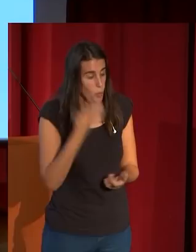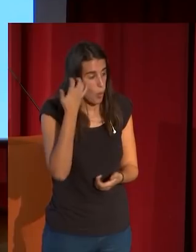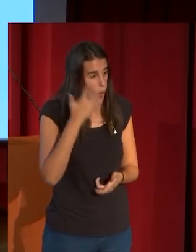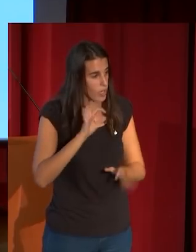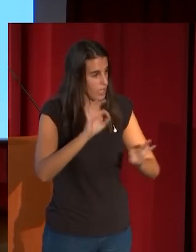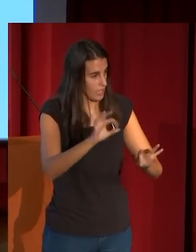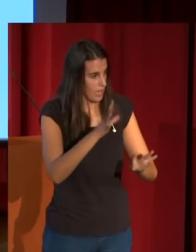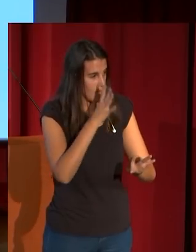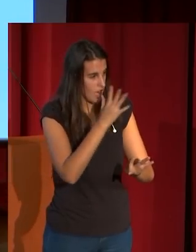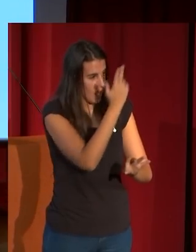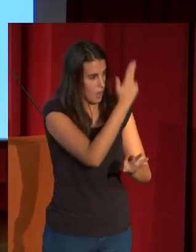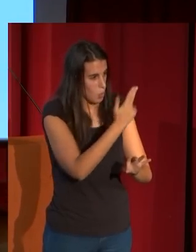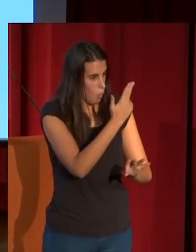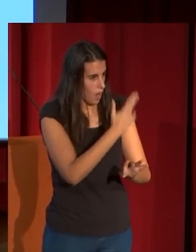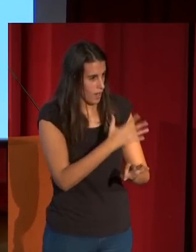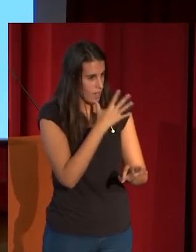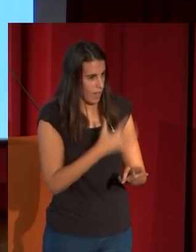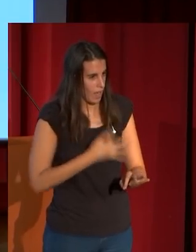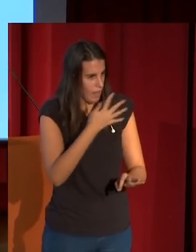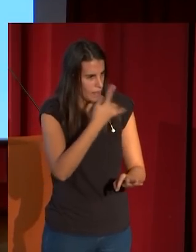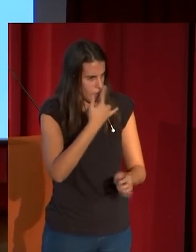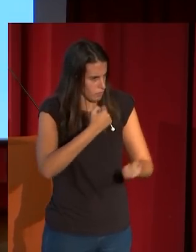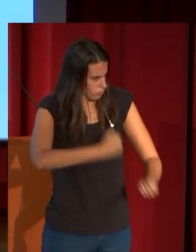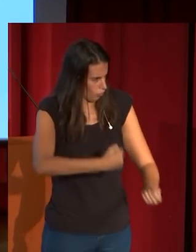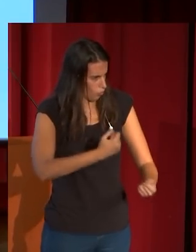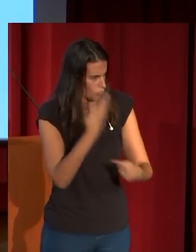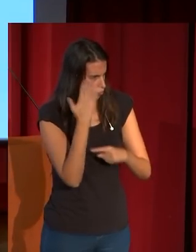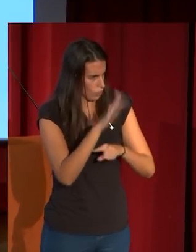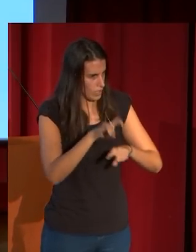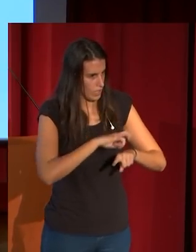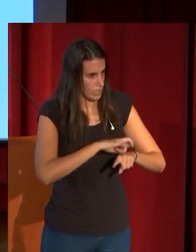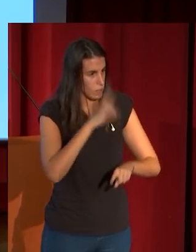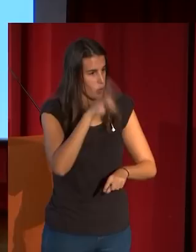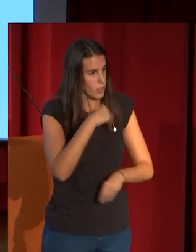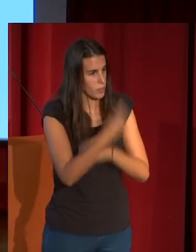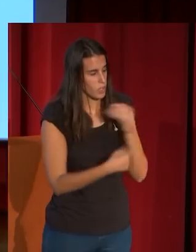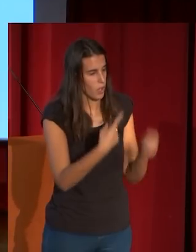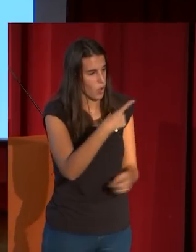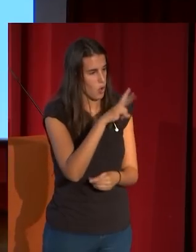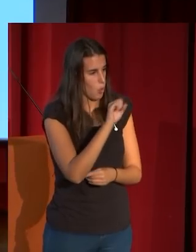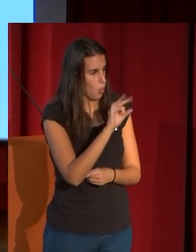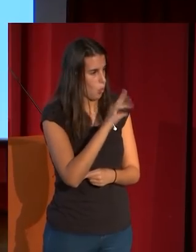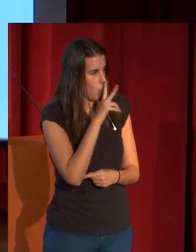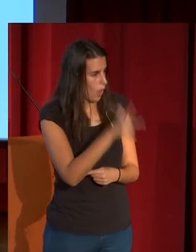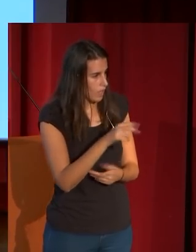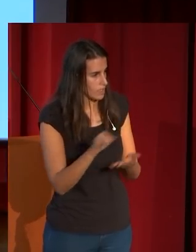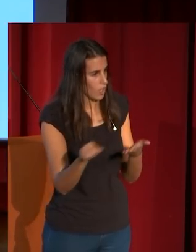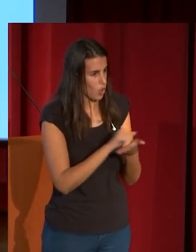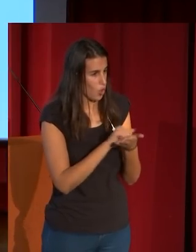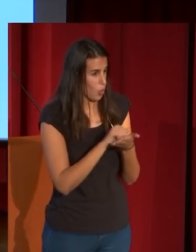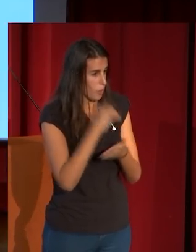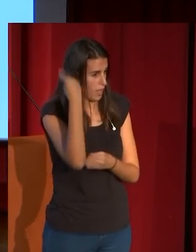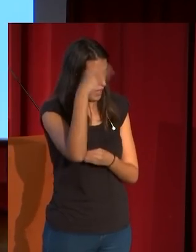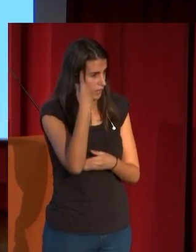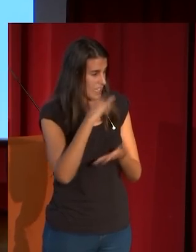acuarela, aquí es extraordinaria, tiene una consistencia enorme, porque utiliza también el guas, utiliza la goma arábiga en estos